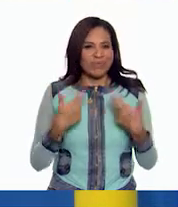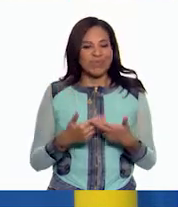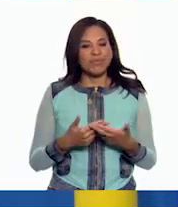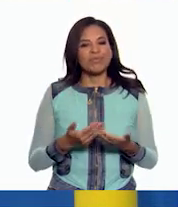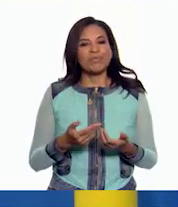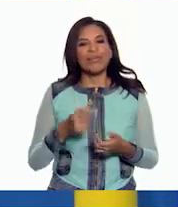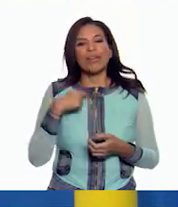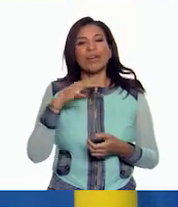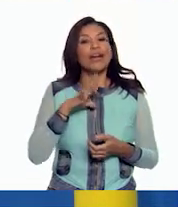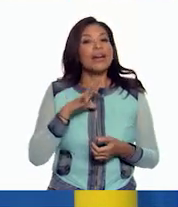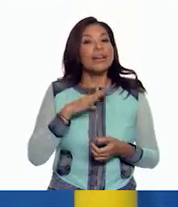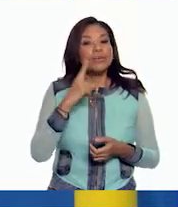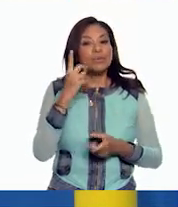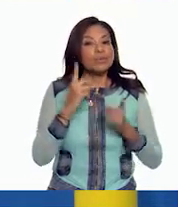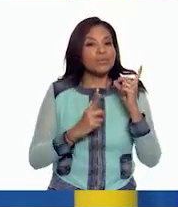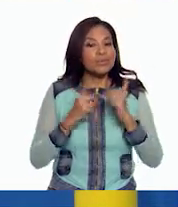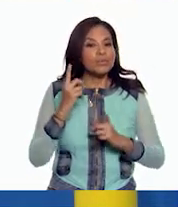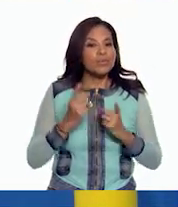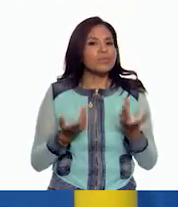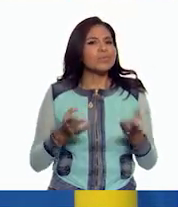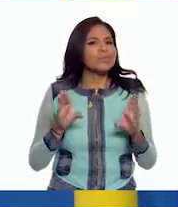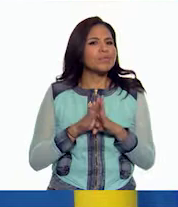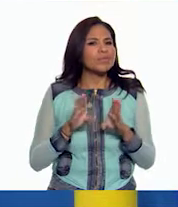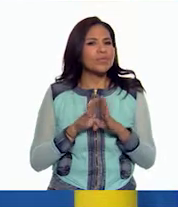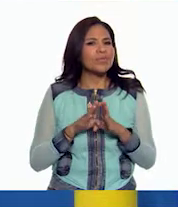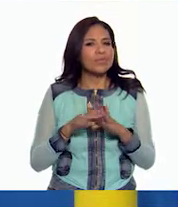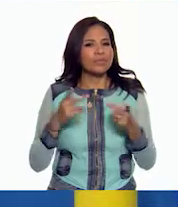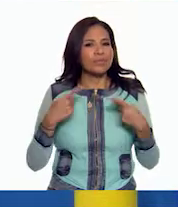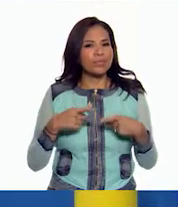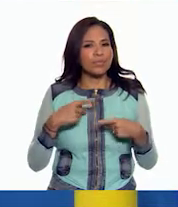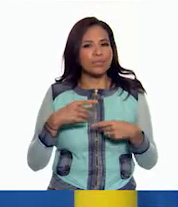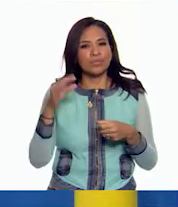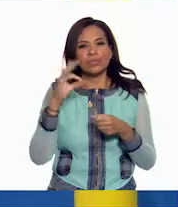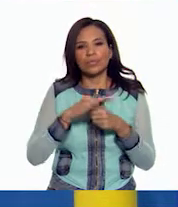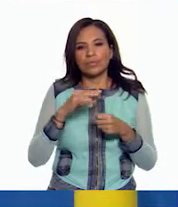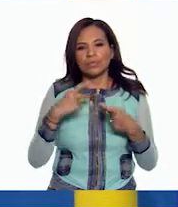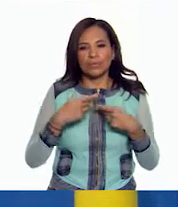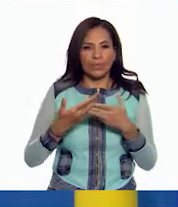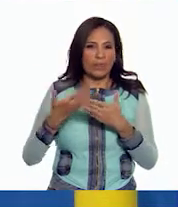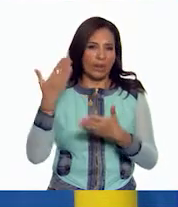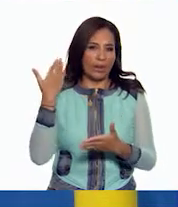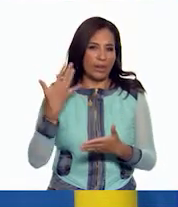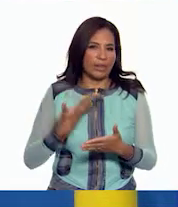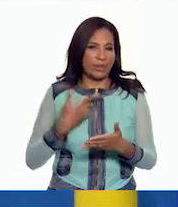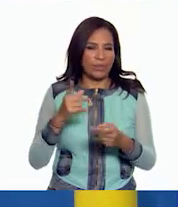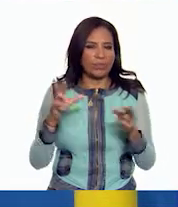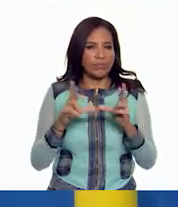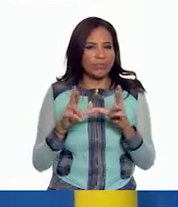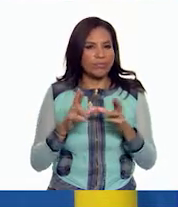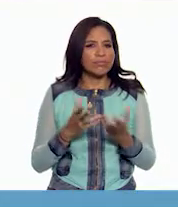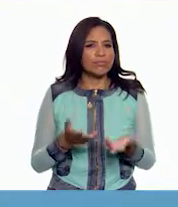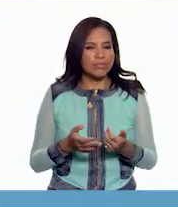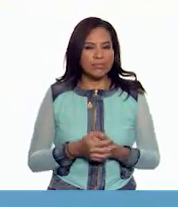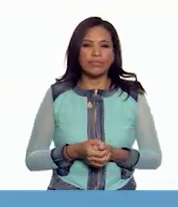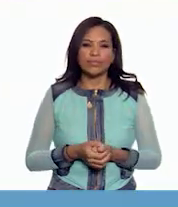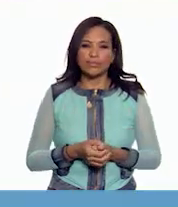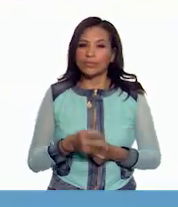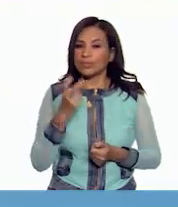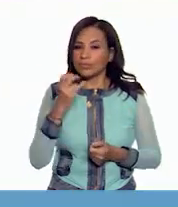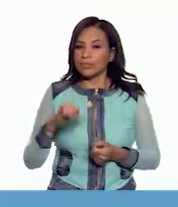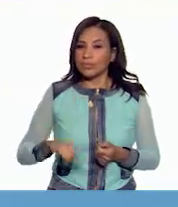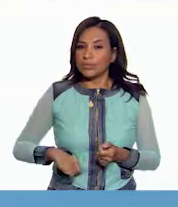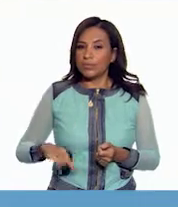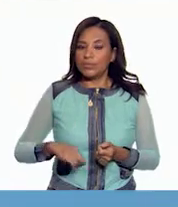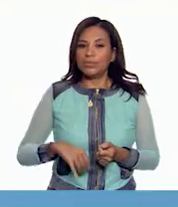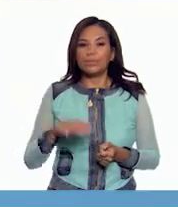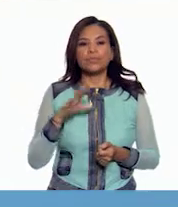Me surge por aquí una duda. ¿Cómo votaba la gente entonces antes de que existiera una credencial? Ah, muy interesante.